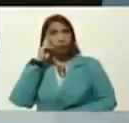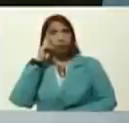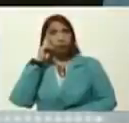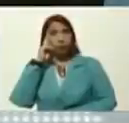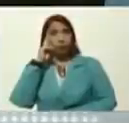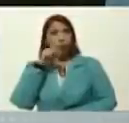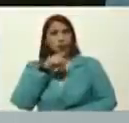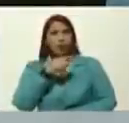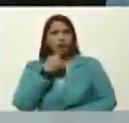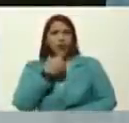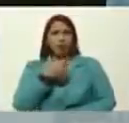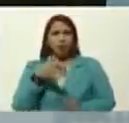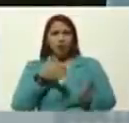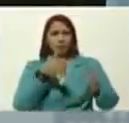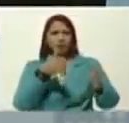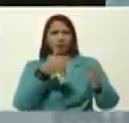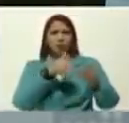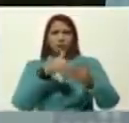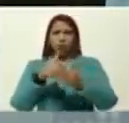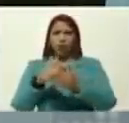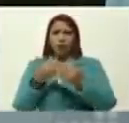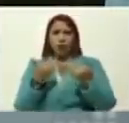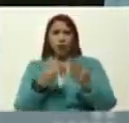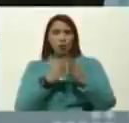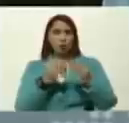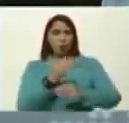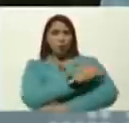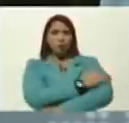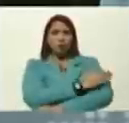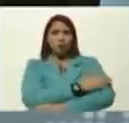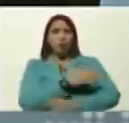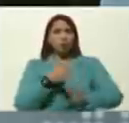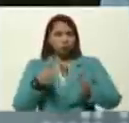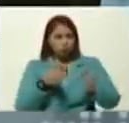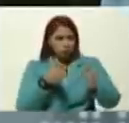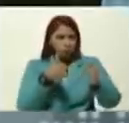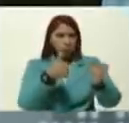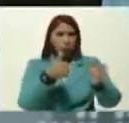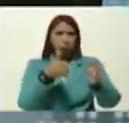ustedes plantearon, el camino electoral, y ahora, toda la oposición, va en el camino electoral,